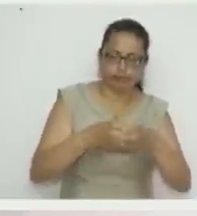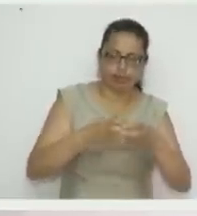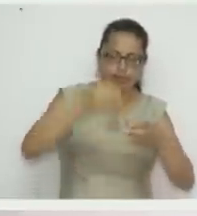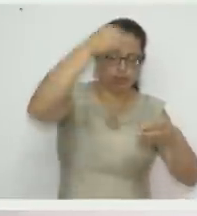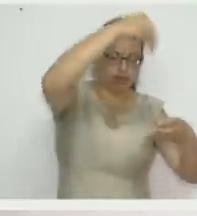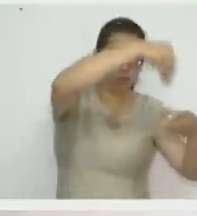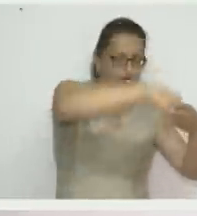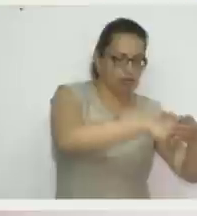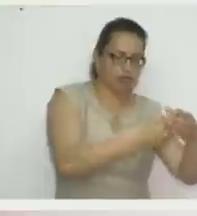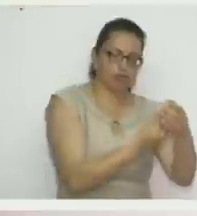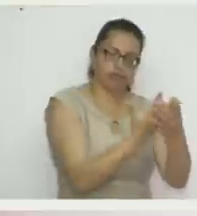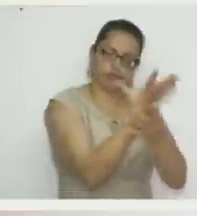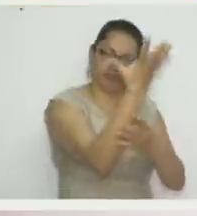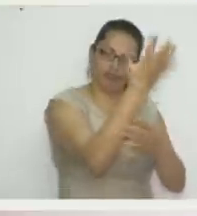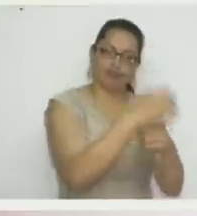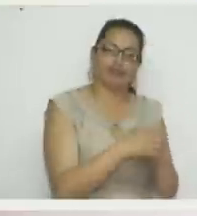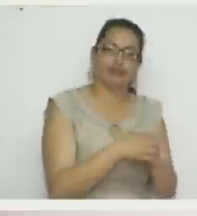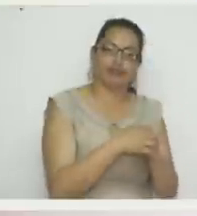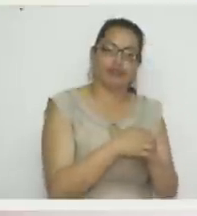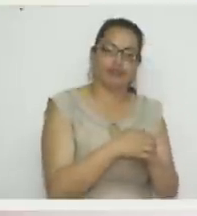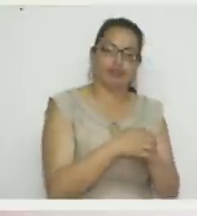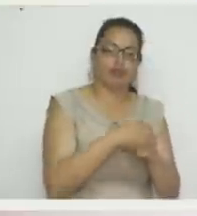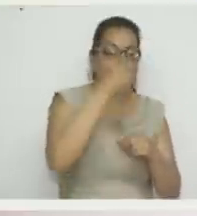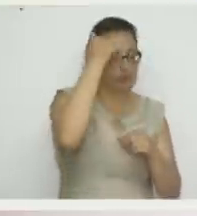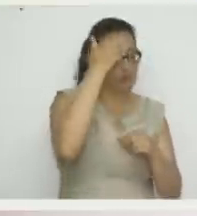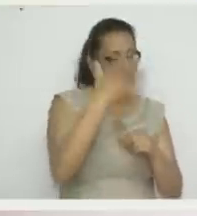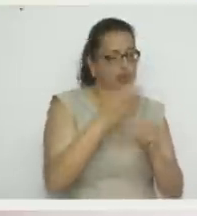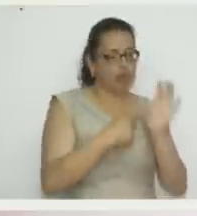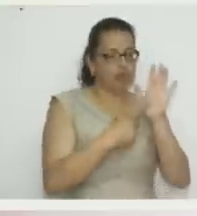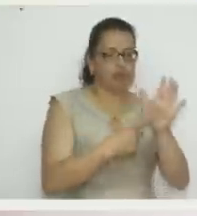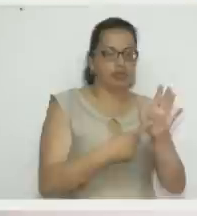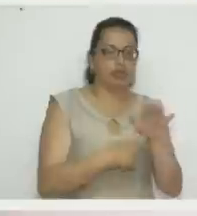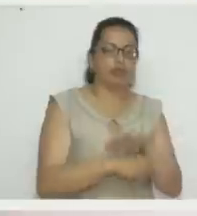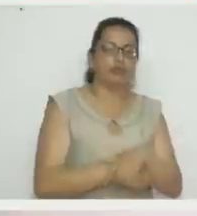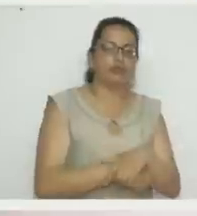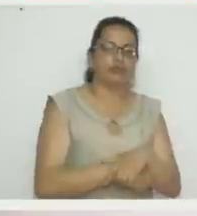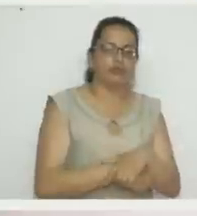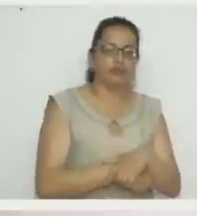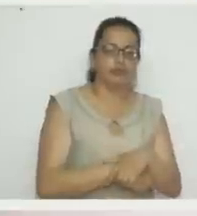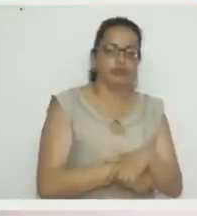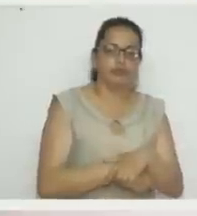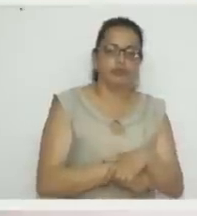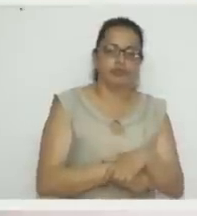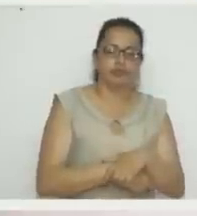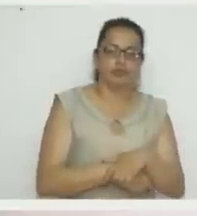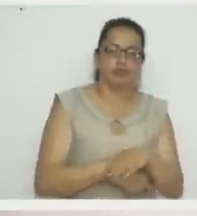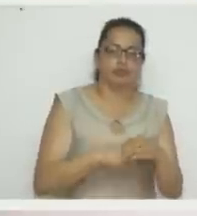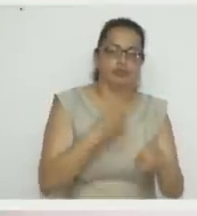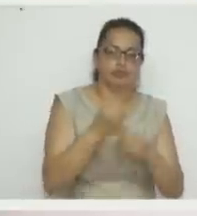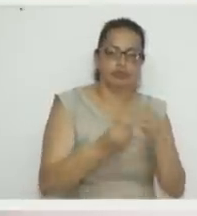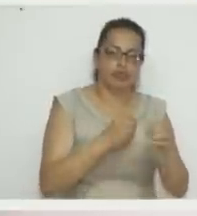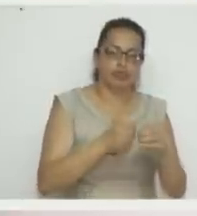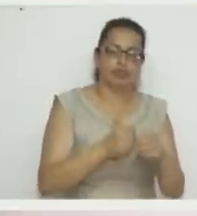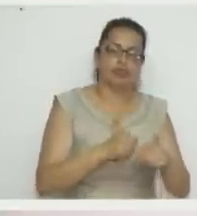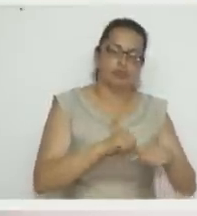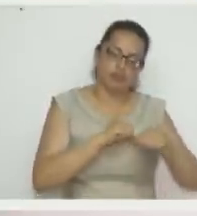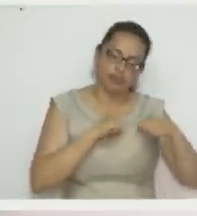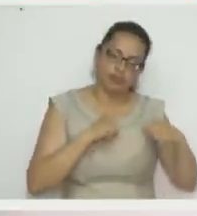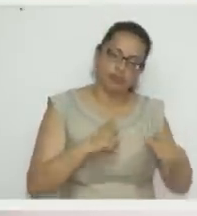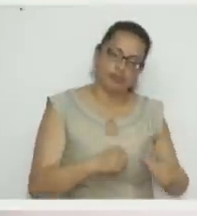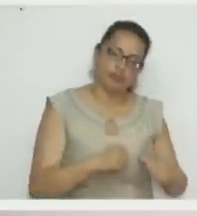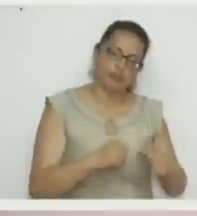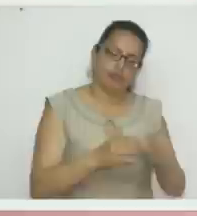quería que le mostrara este proyecto, que también se hace para amor y amistad. Mire qué bonito.